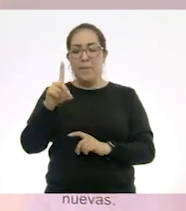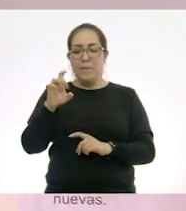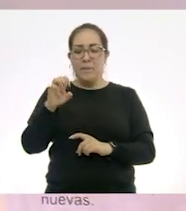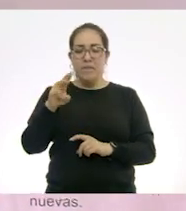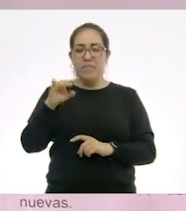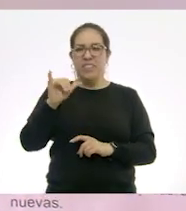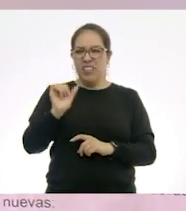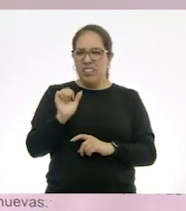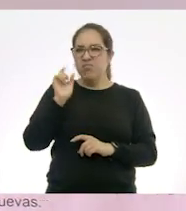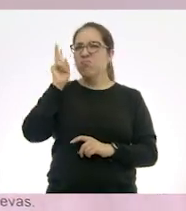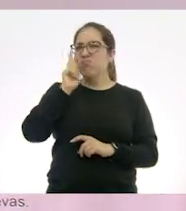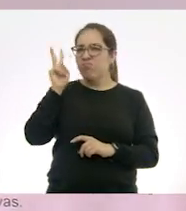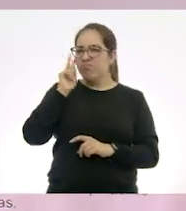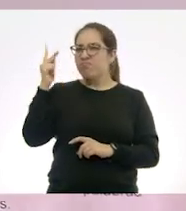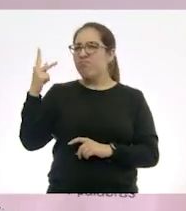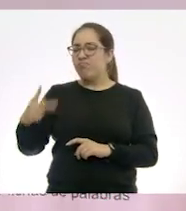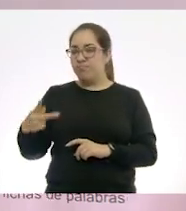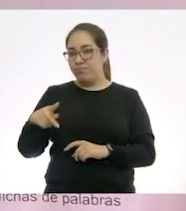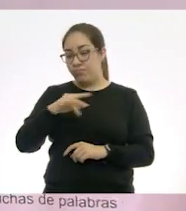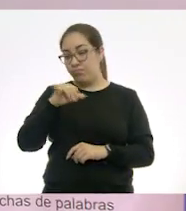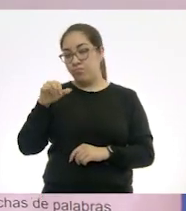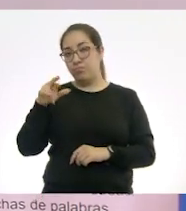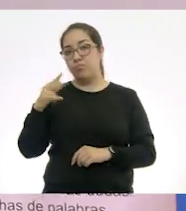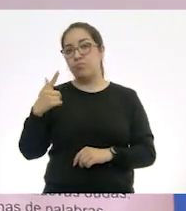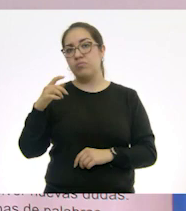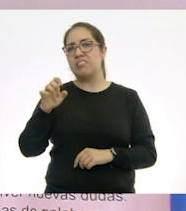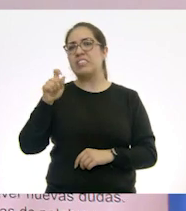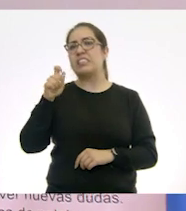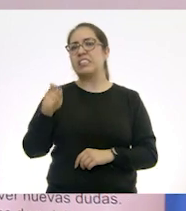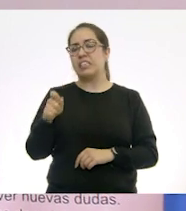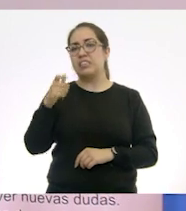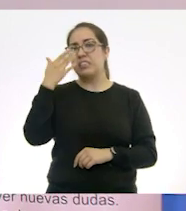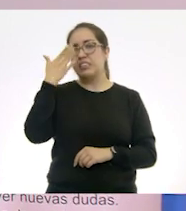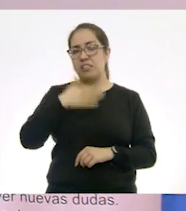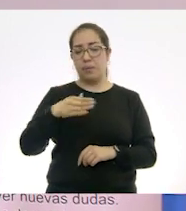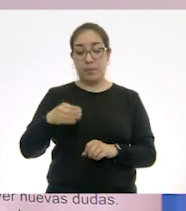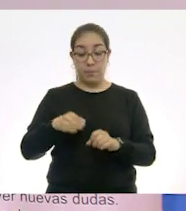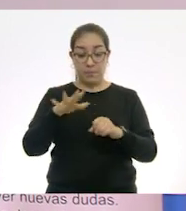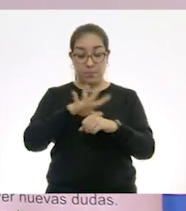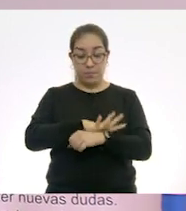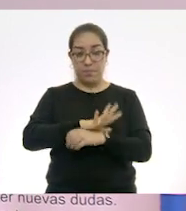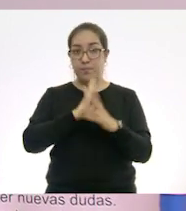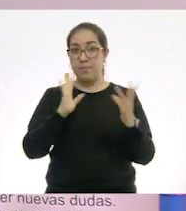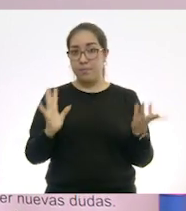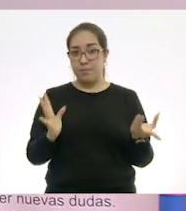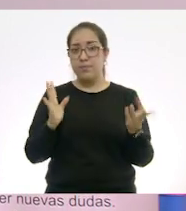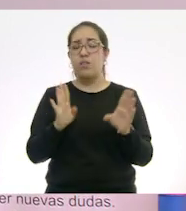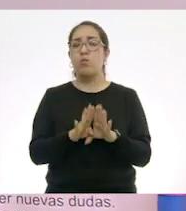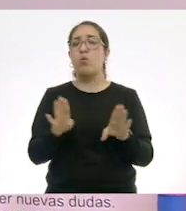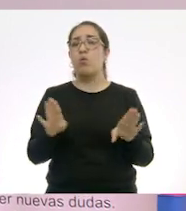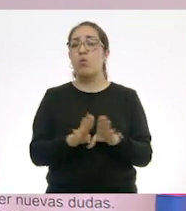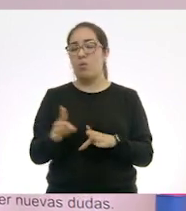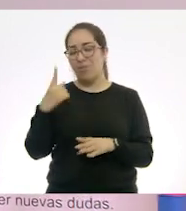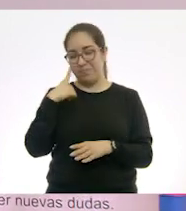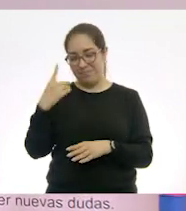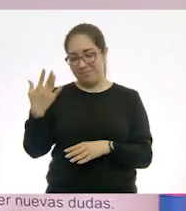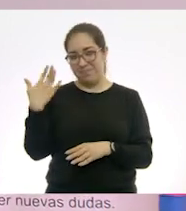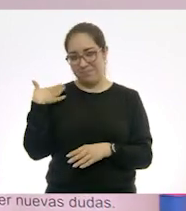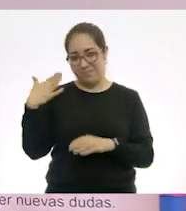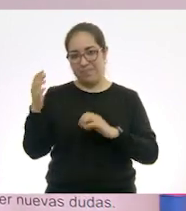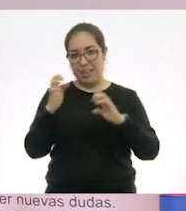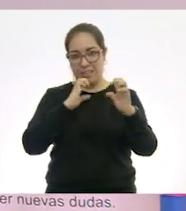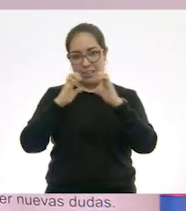es lo que sabe Jorge específicamente del tema. Y esto lo recogemos a partir de esta entrevista